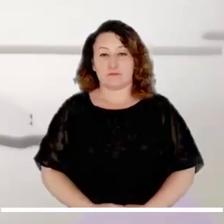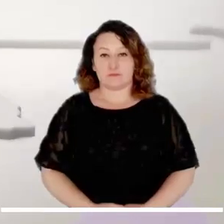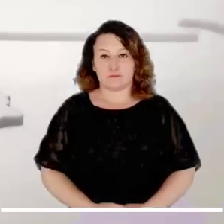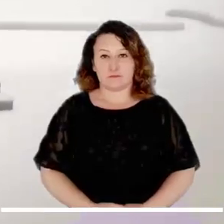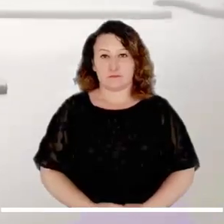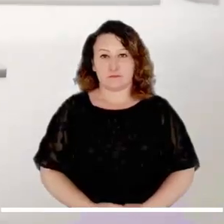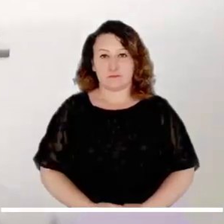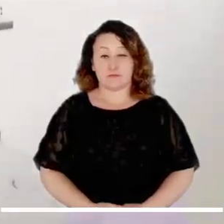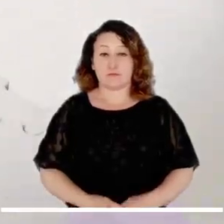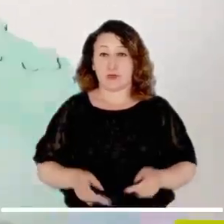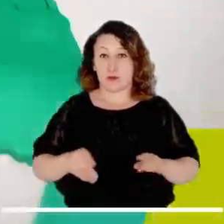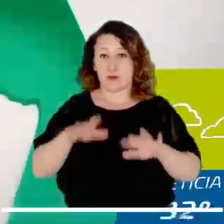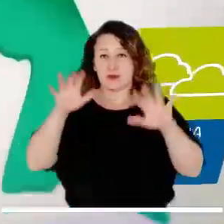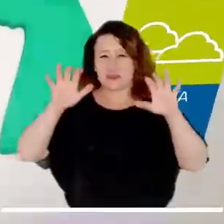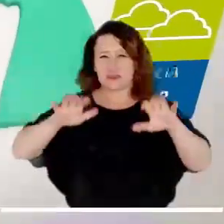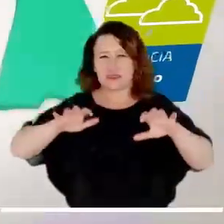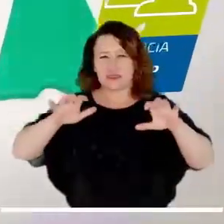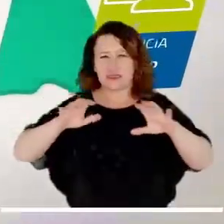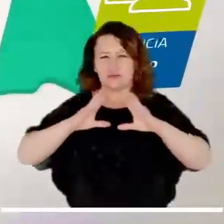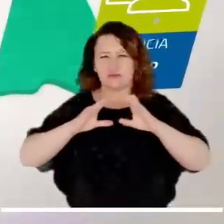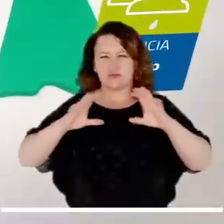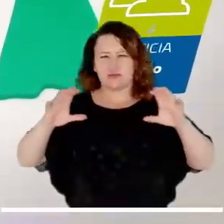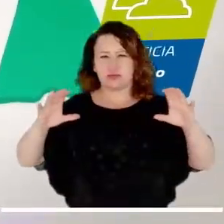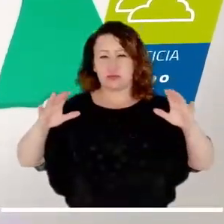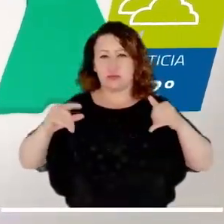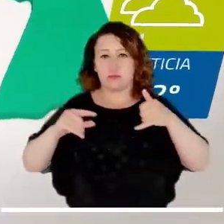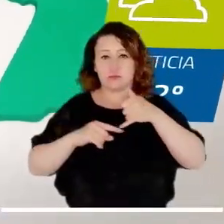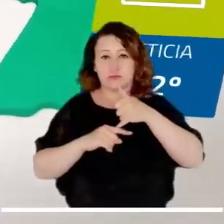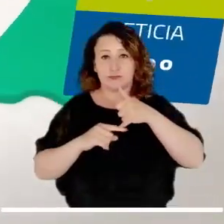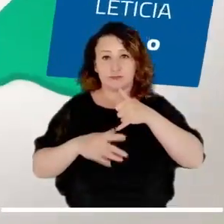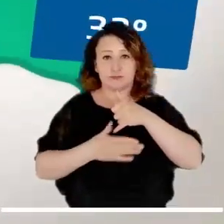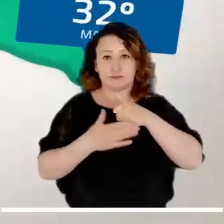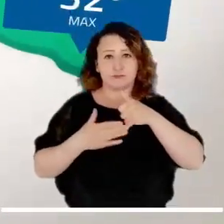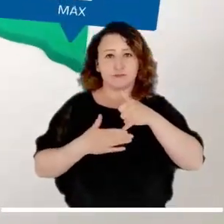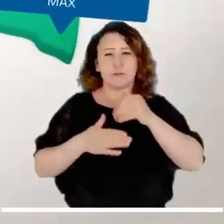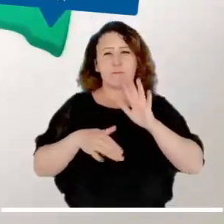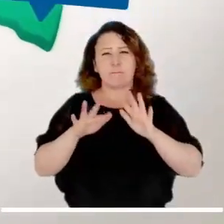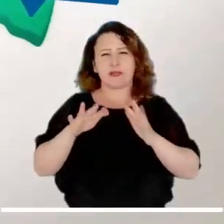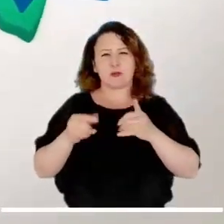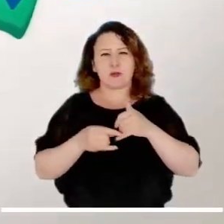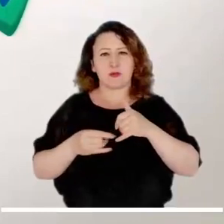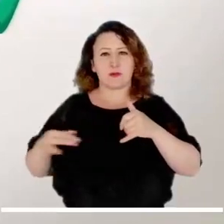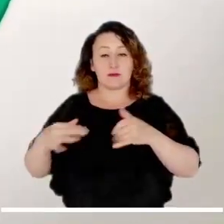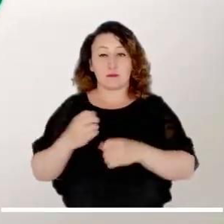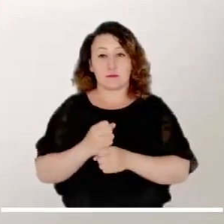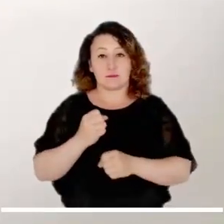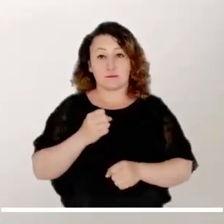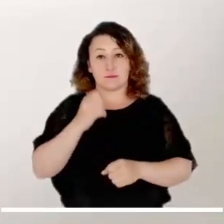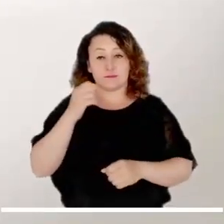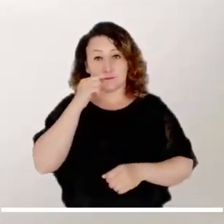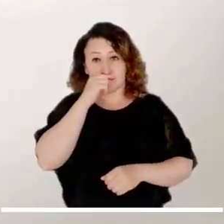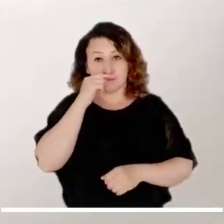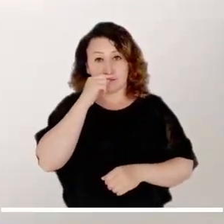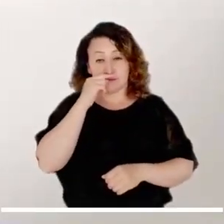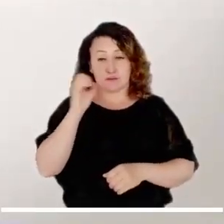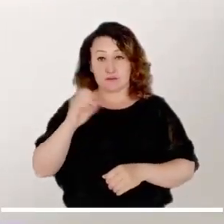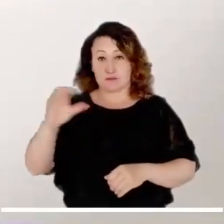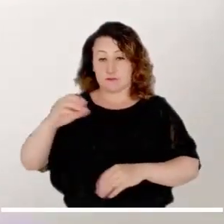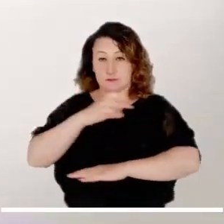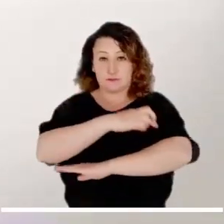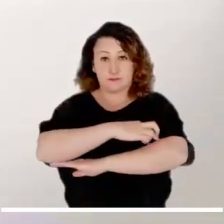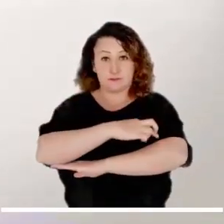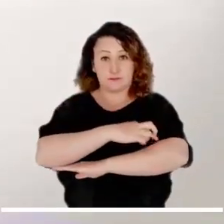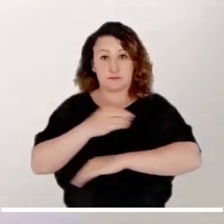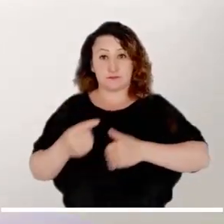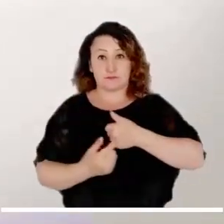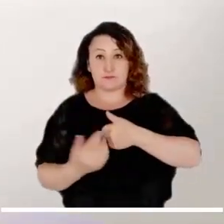y Bichada. Tarde nublada y lluviosa se pronostica en la región amazónica, especialmente en Guainía, Baupés, Amazonas,